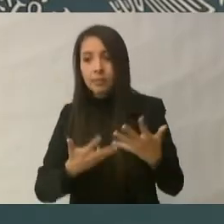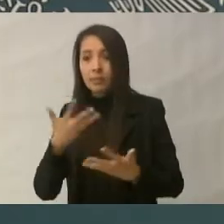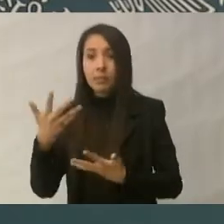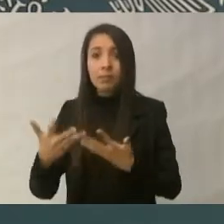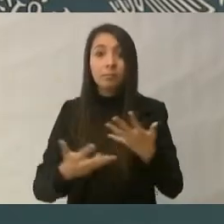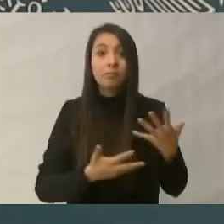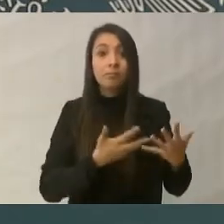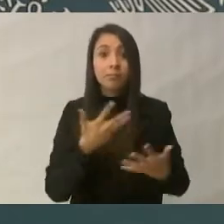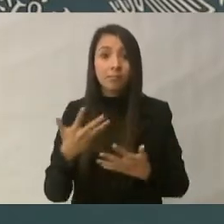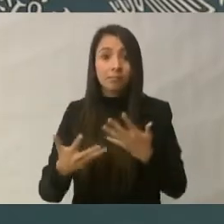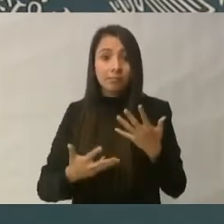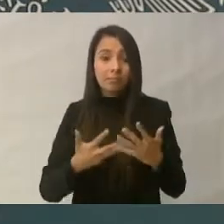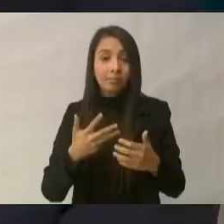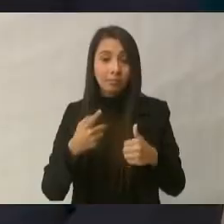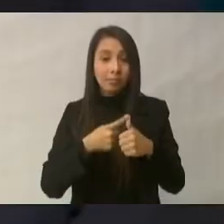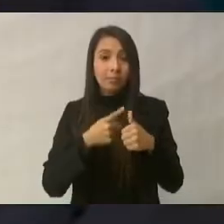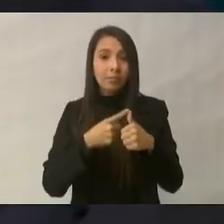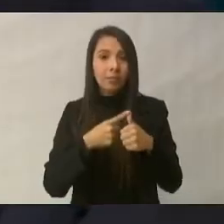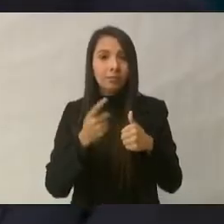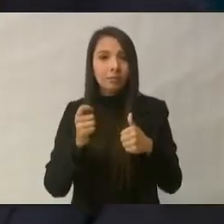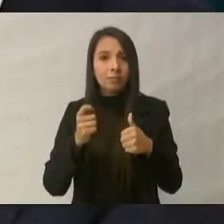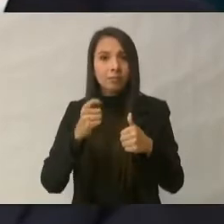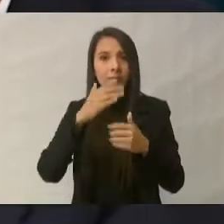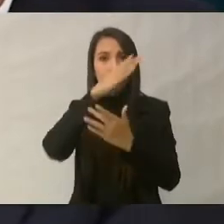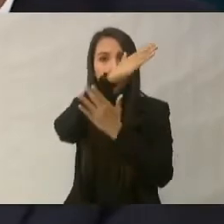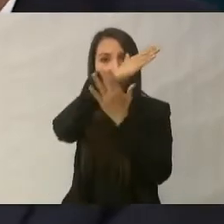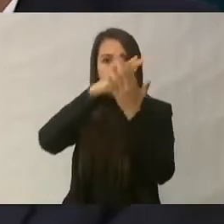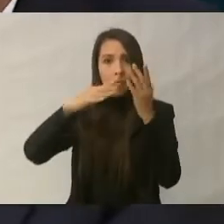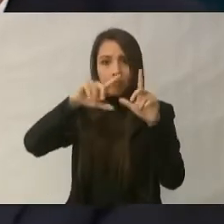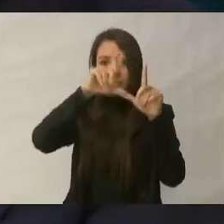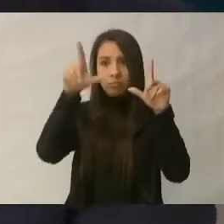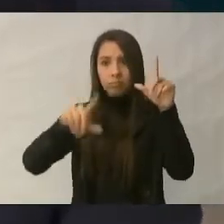haber perdido la mitad del territorio.